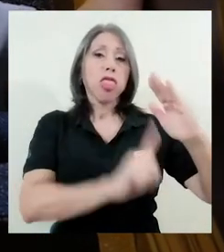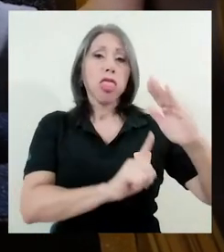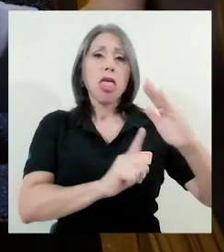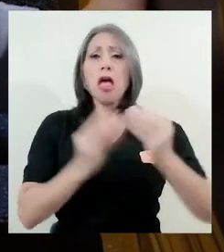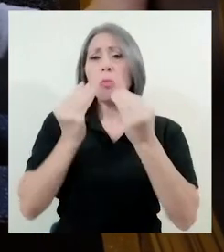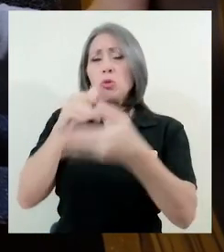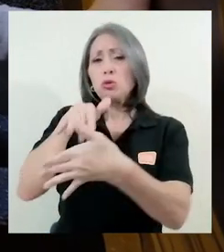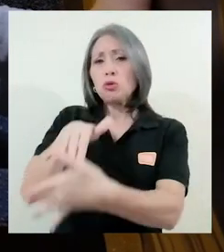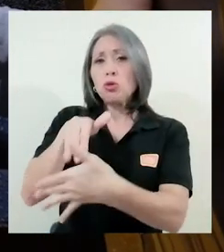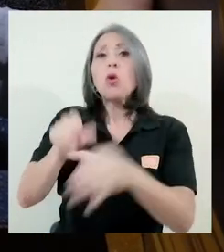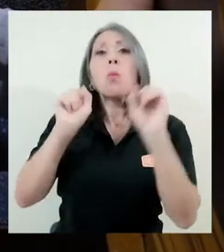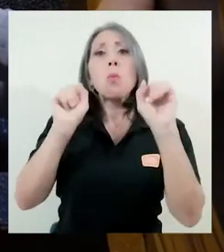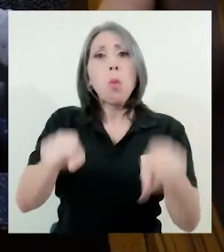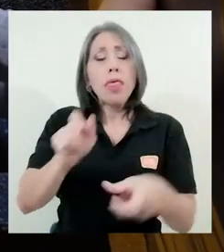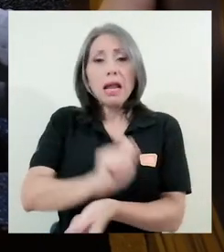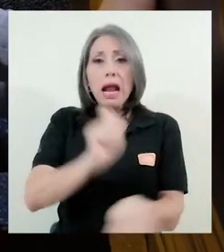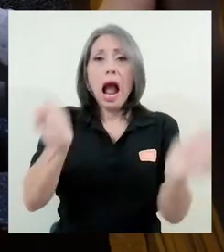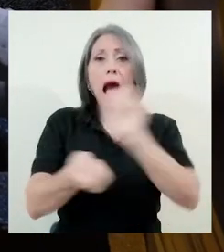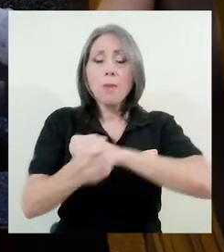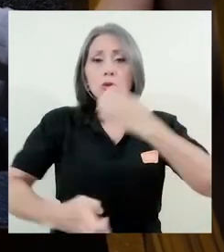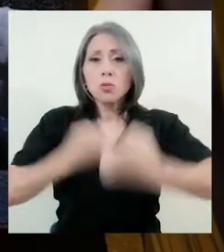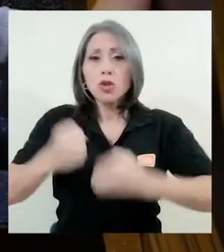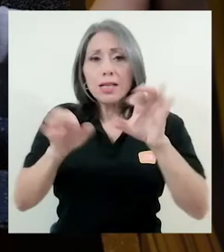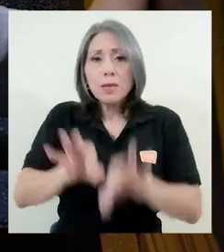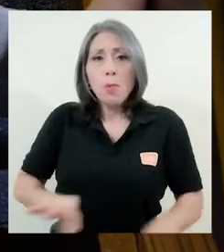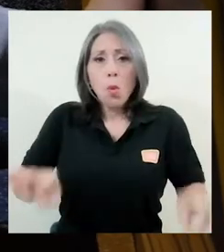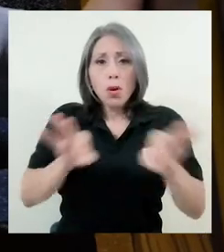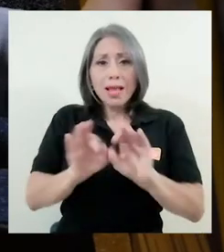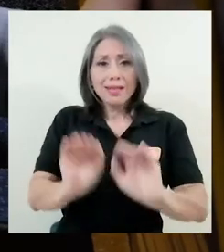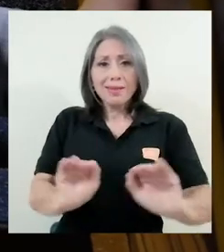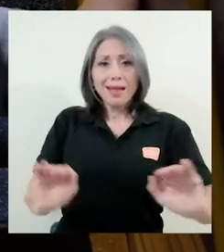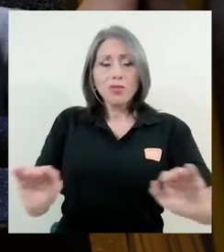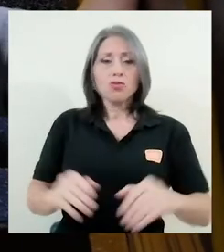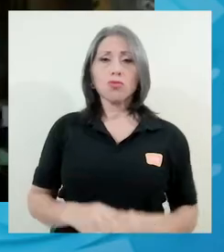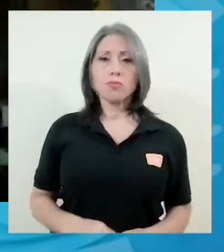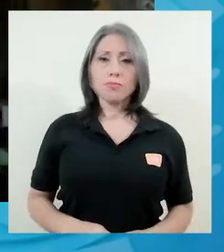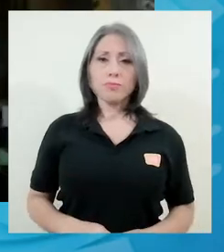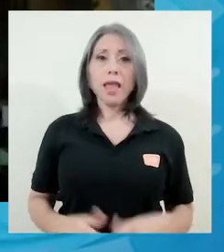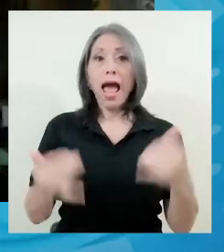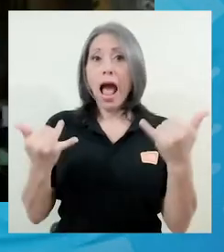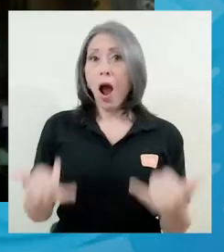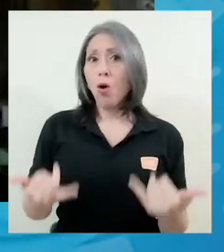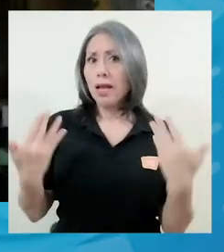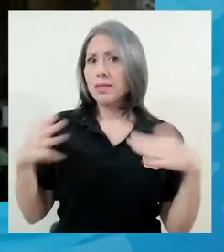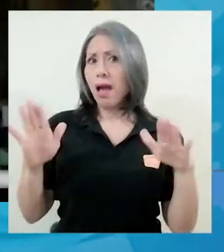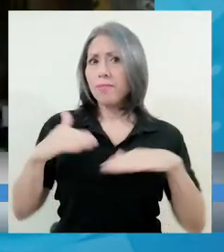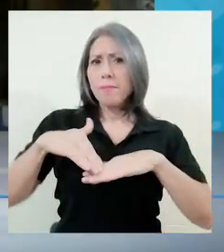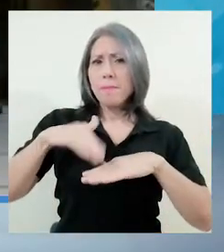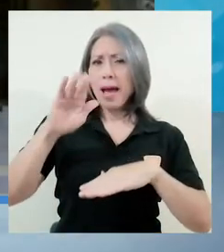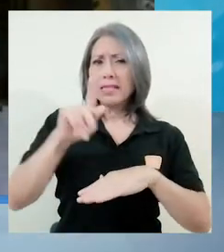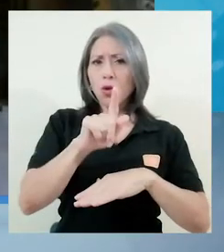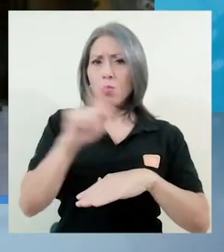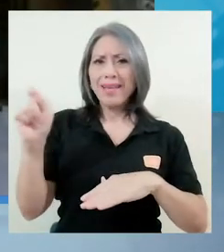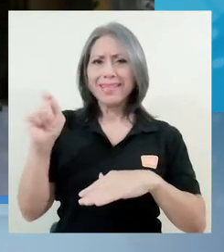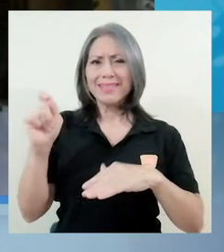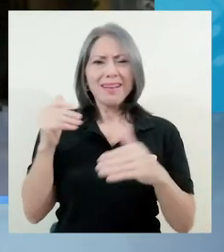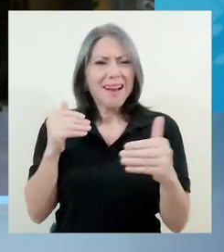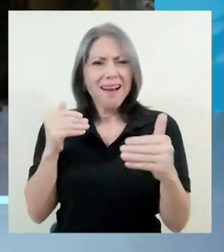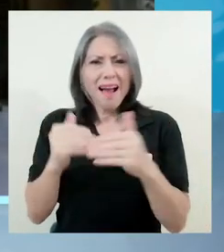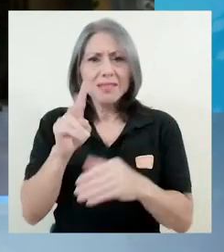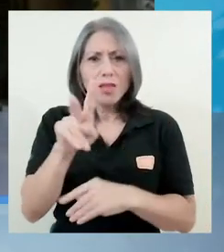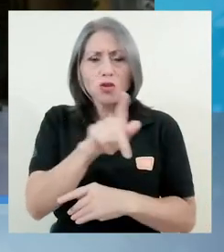generar cambios emocionales importantes en ellos. A estas alturas de ya más de un mes, casi a dos meses